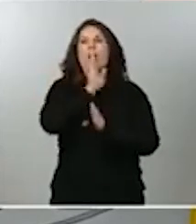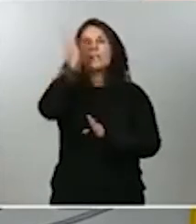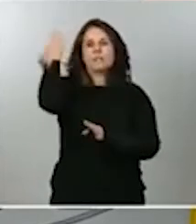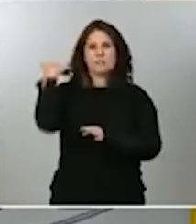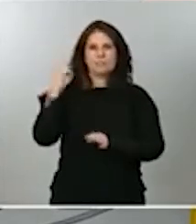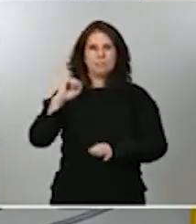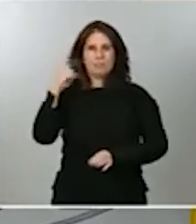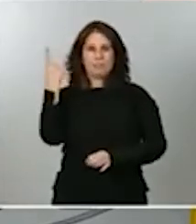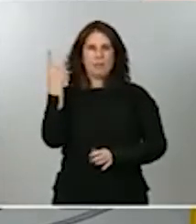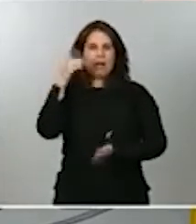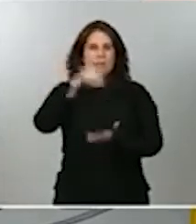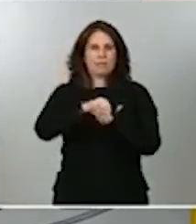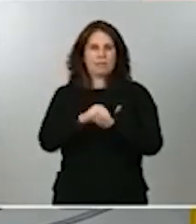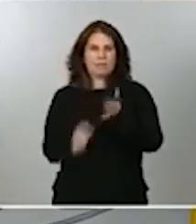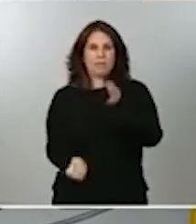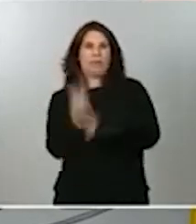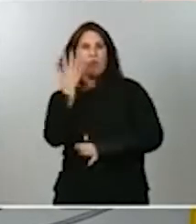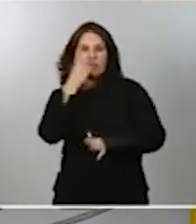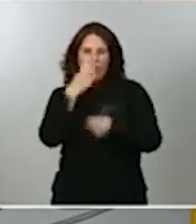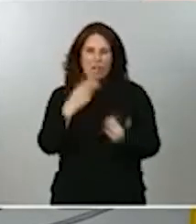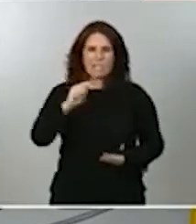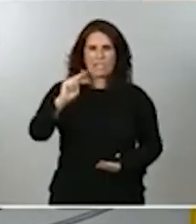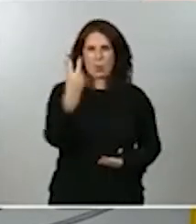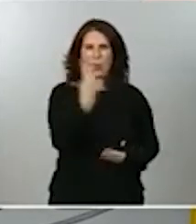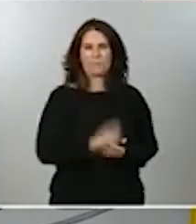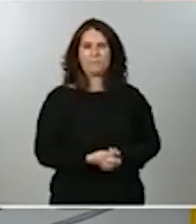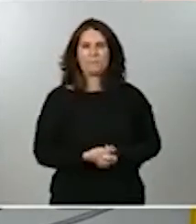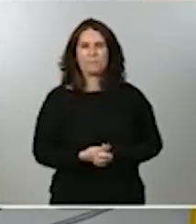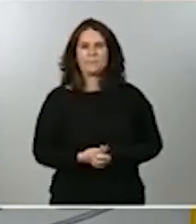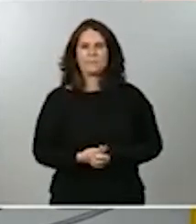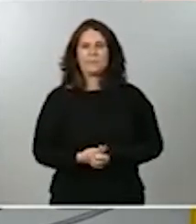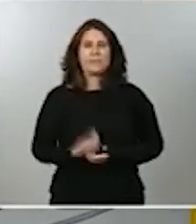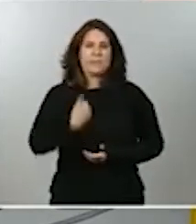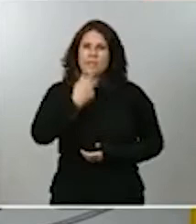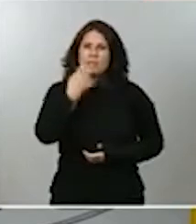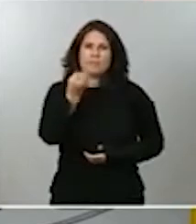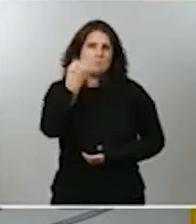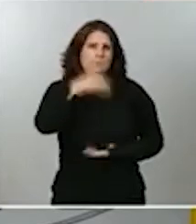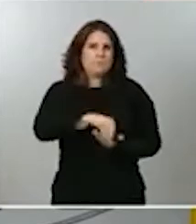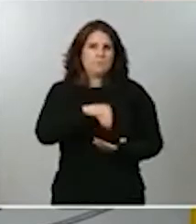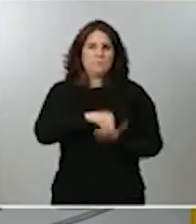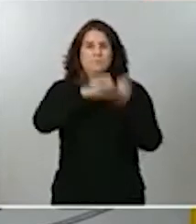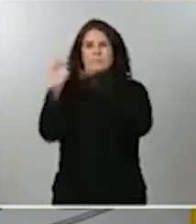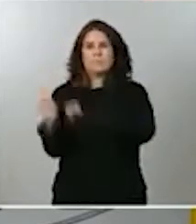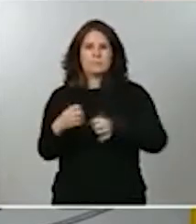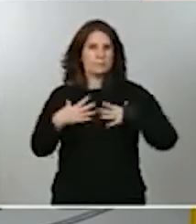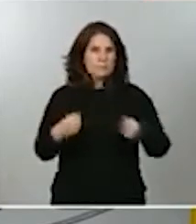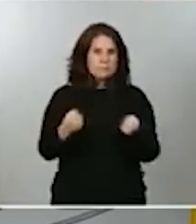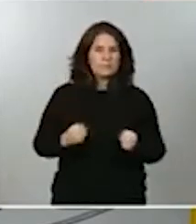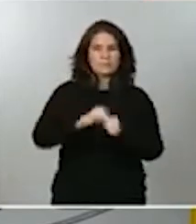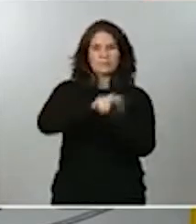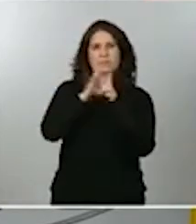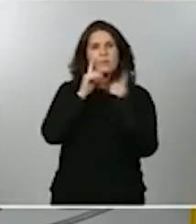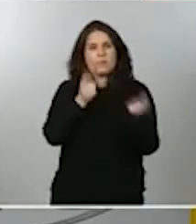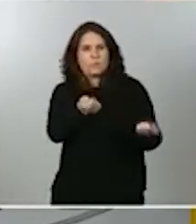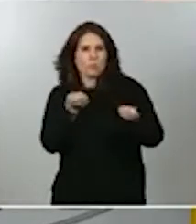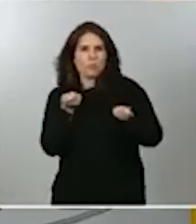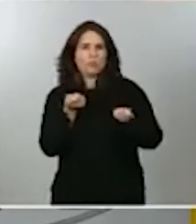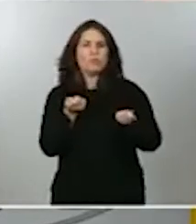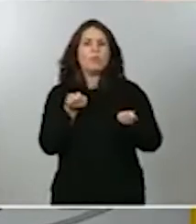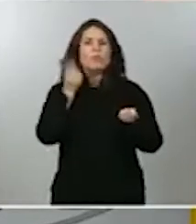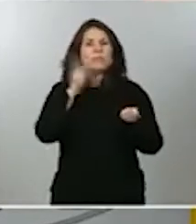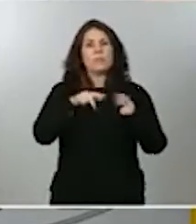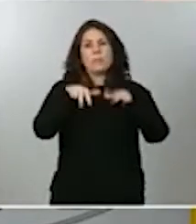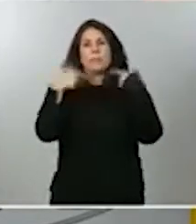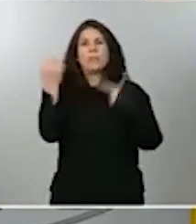Como hemos dicho en numerosas ocasiones, permite proteger la salud, mantener el virus a raya, permite también proteger nuestra vida,